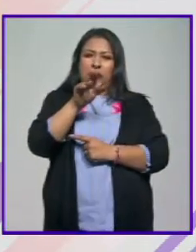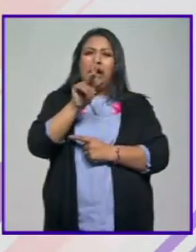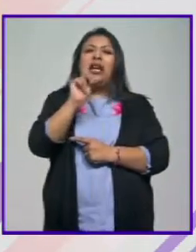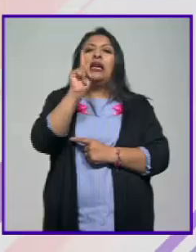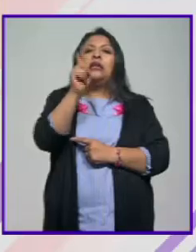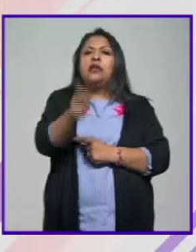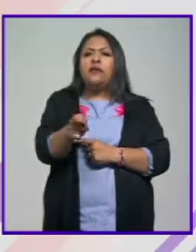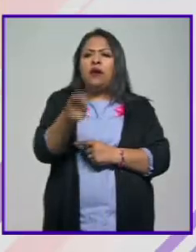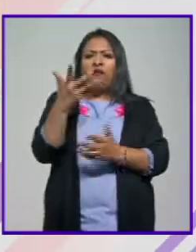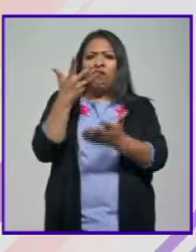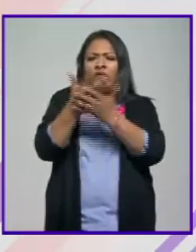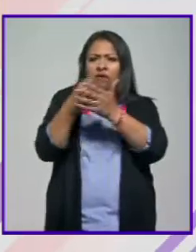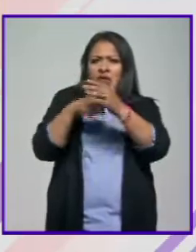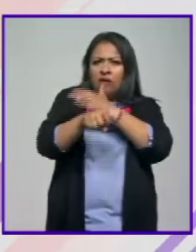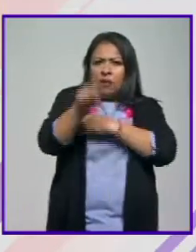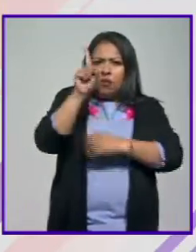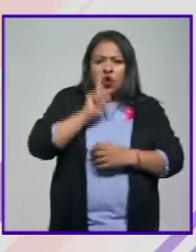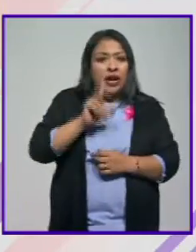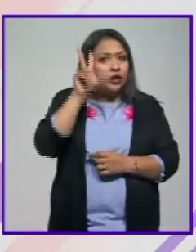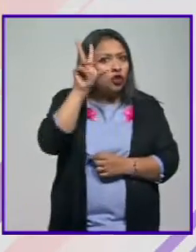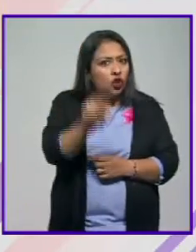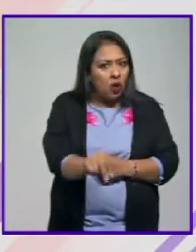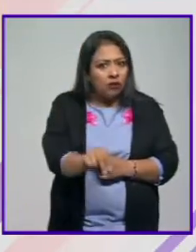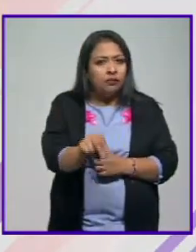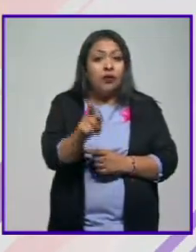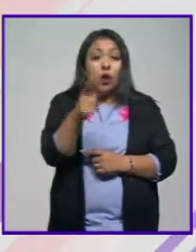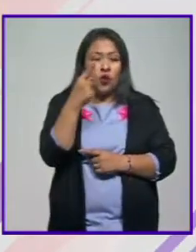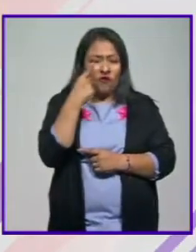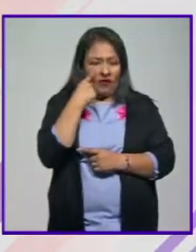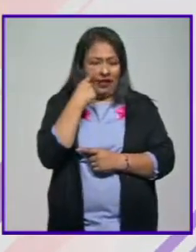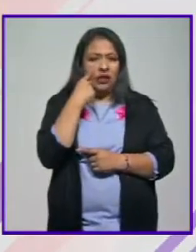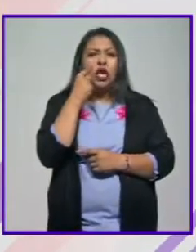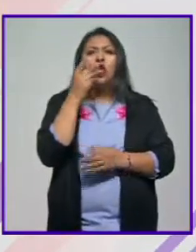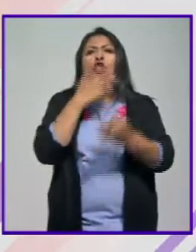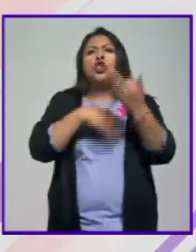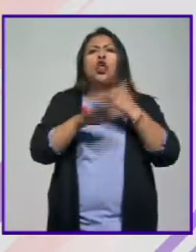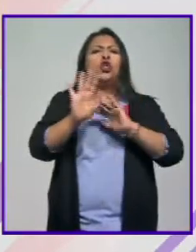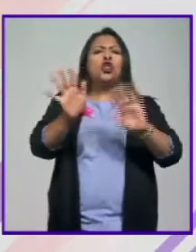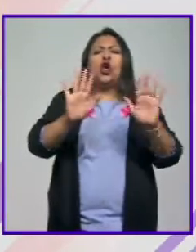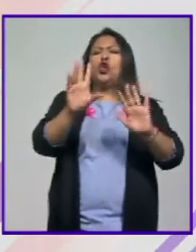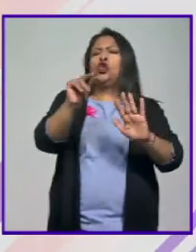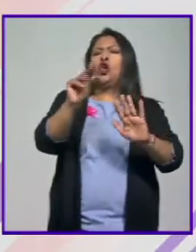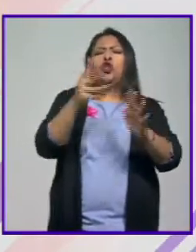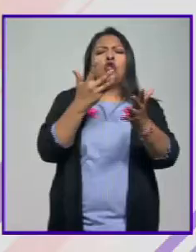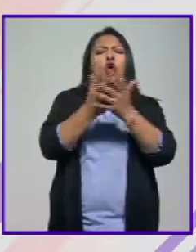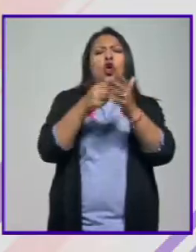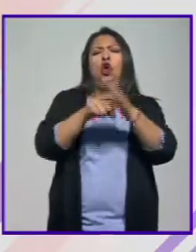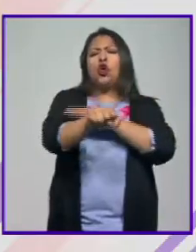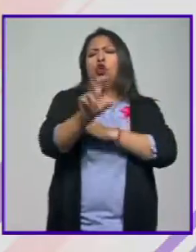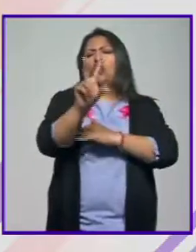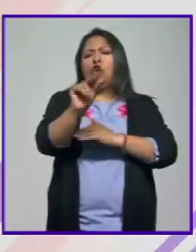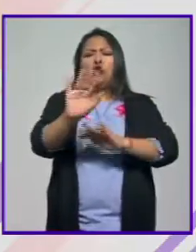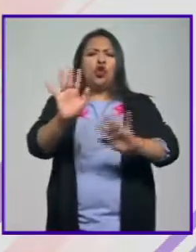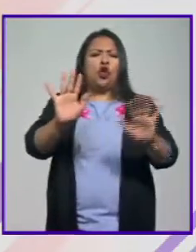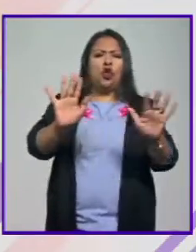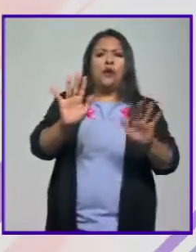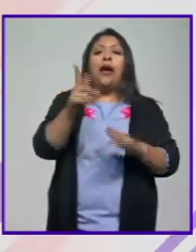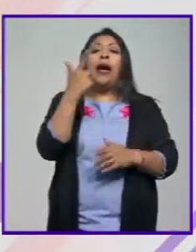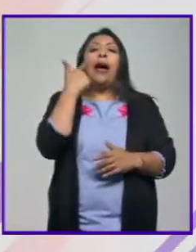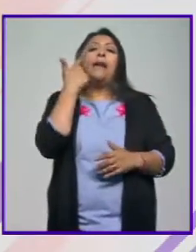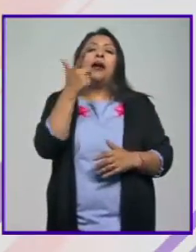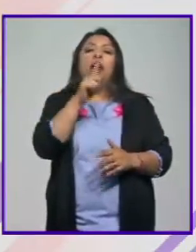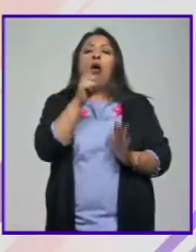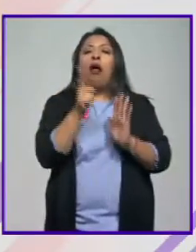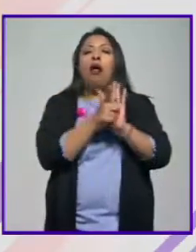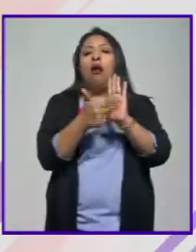a la cárcel a las mujeres. ¡Ojo! Todo el mundo dice, no, no, no, no las vamos a llevar a la cárcel. A ver, si tú lo tienes